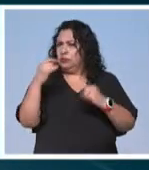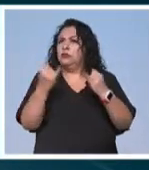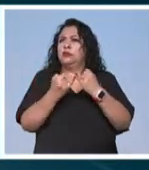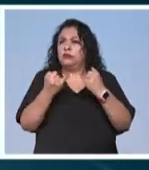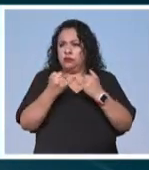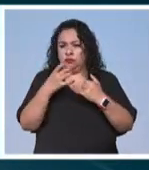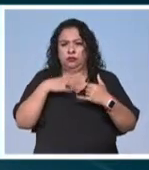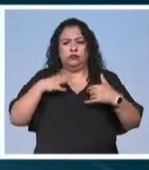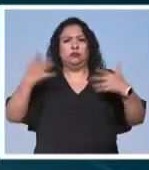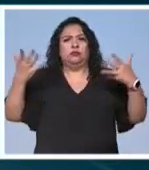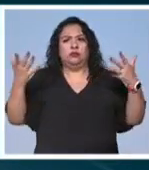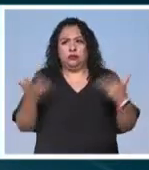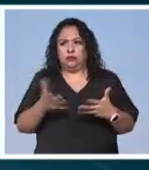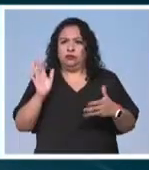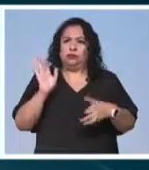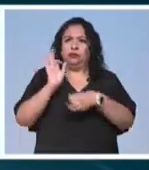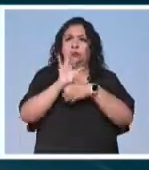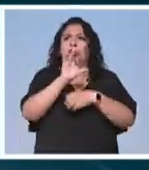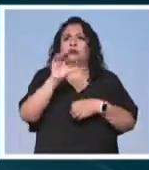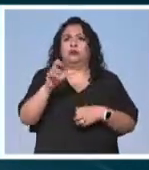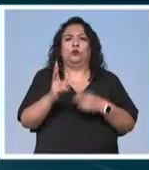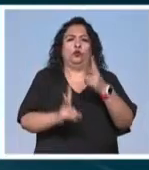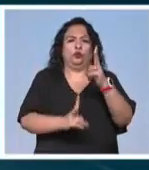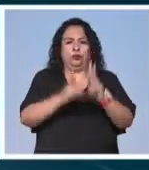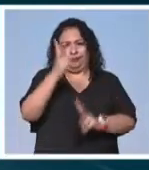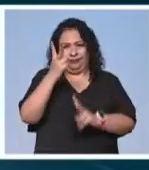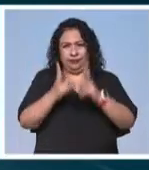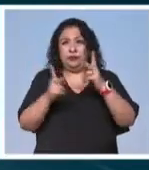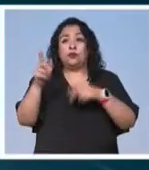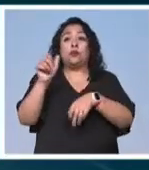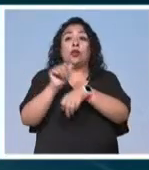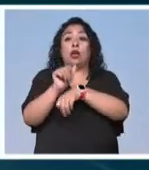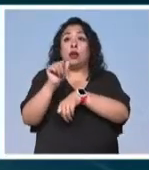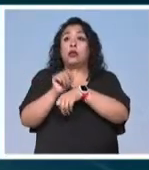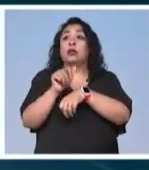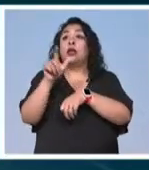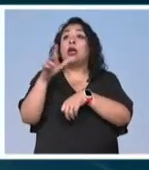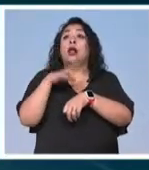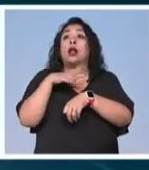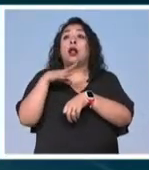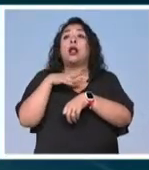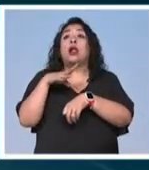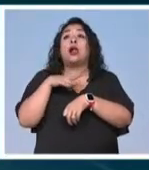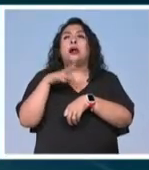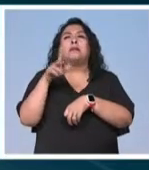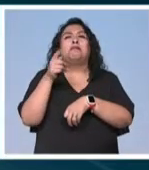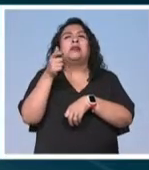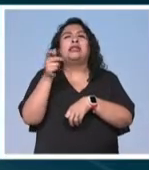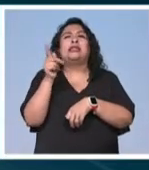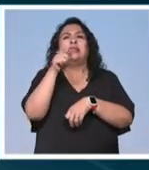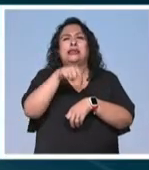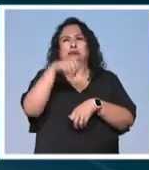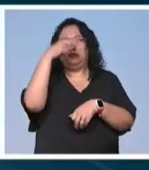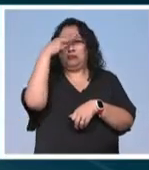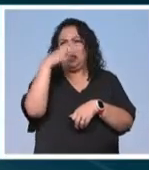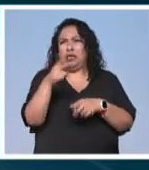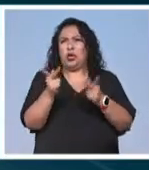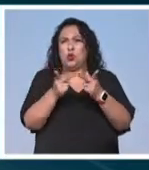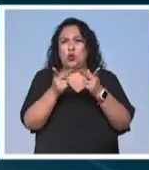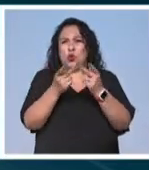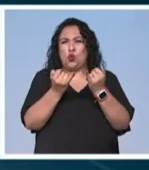hacer acciones en pro de la planta en Argentina se realizó un plantón canábico muy parecido al que se hizo aquí en México